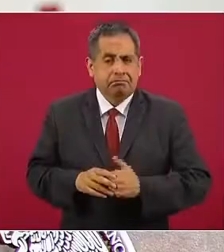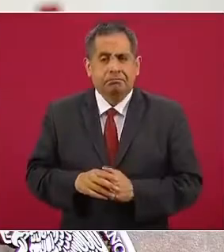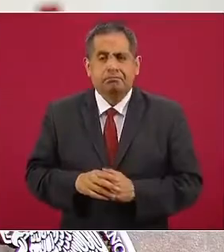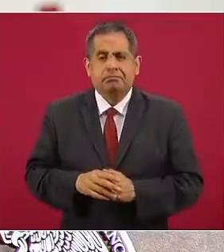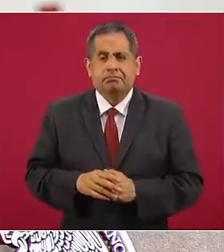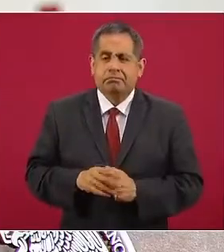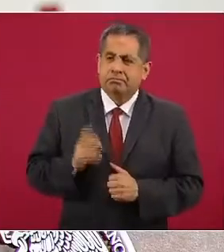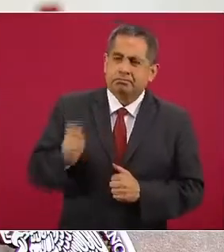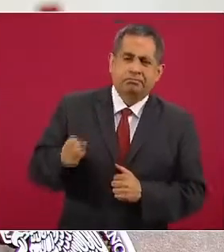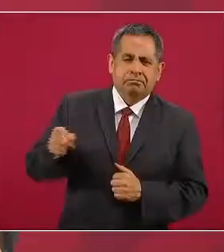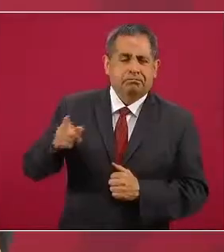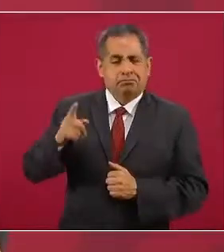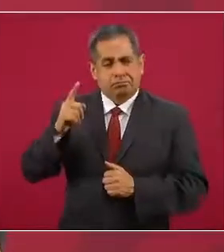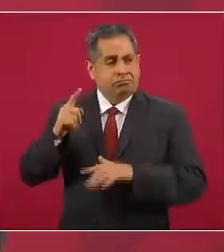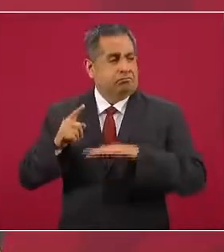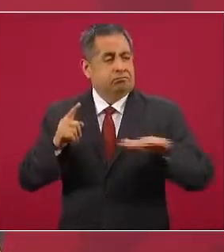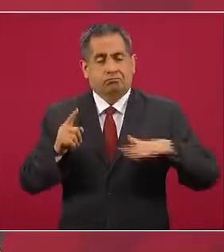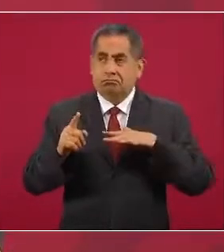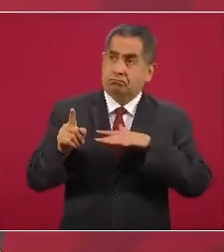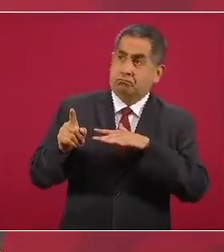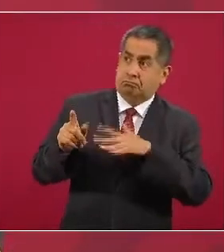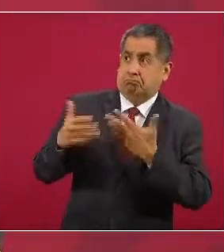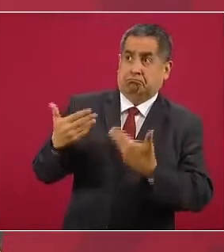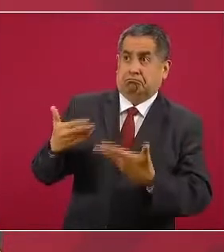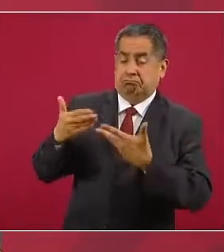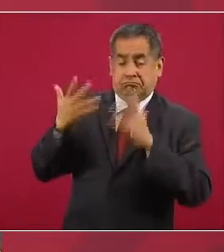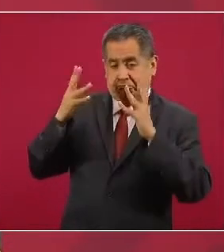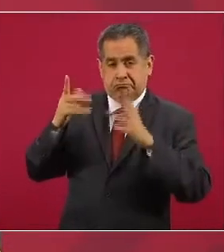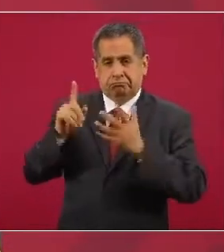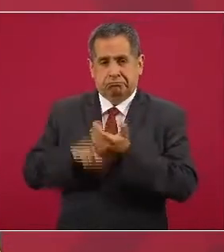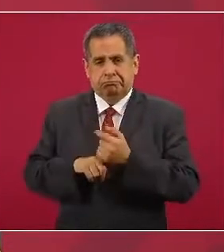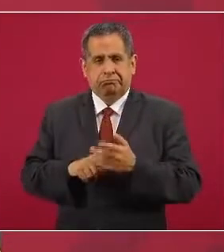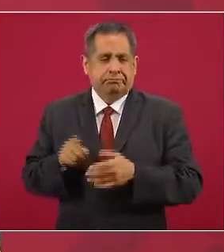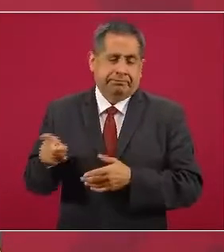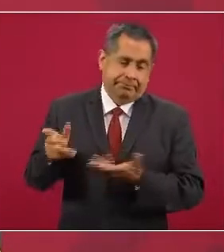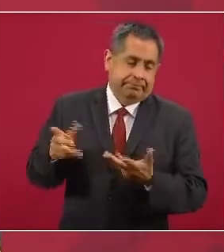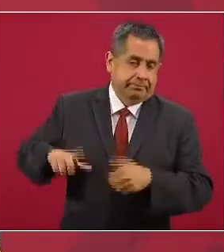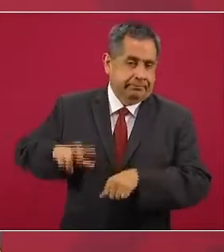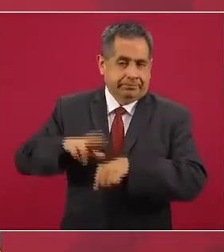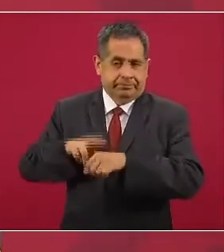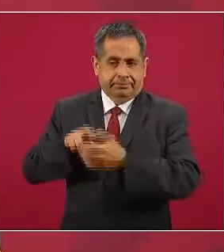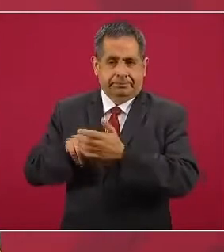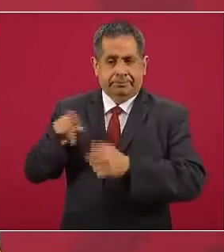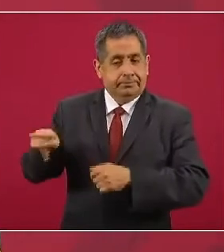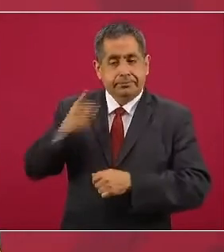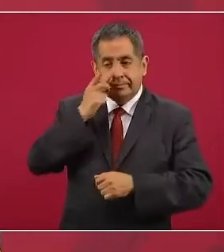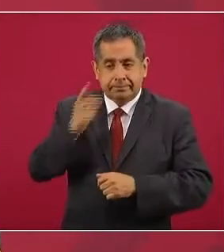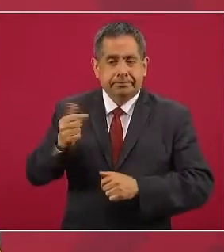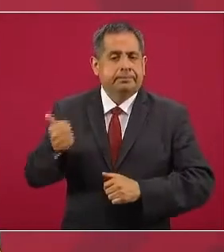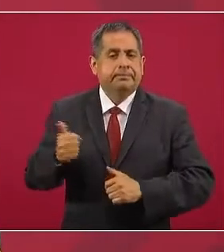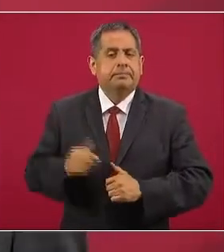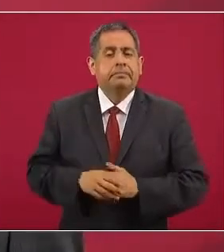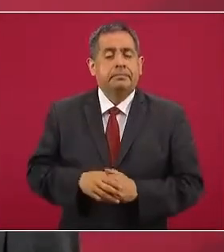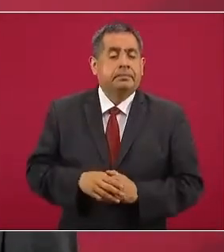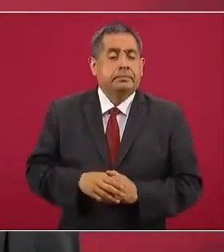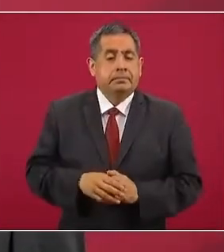el ídolo de los tecnócratas y